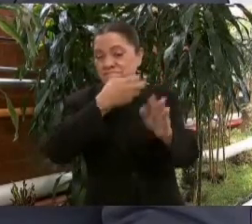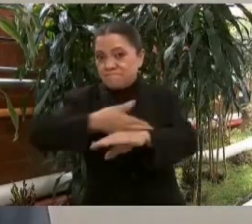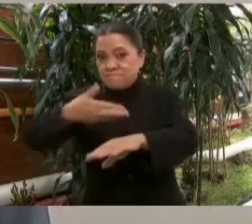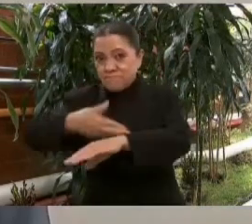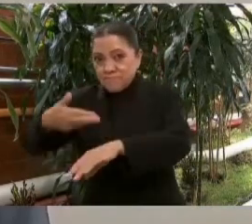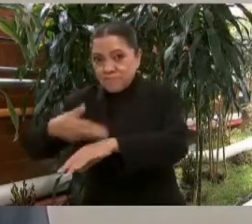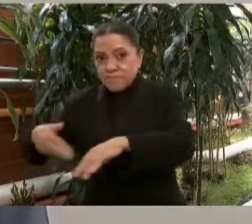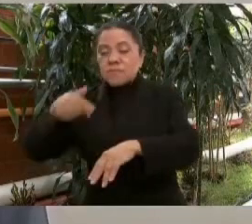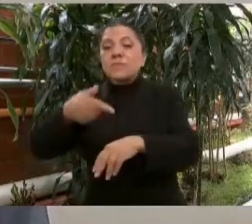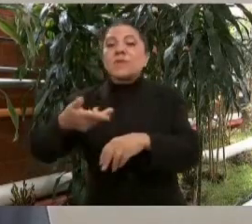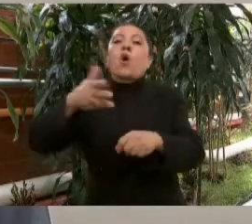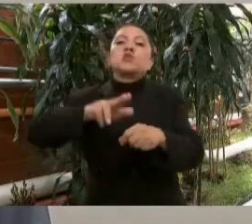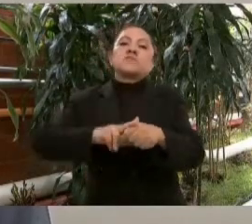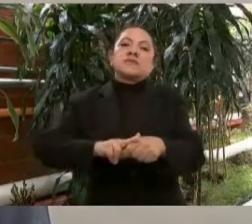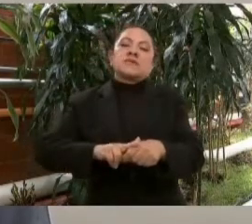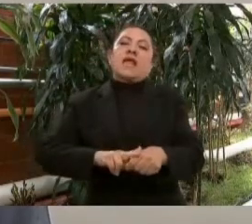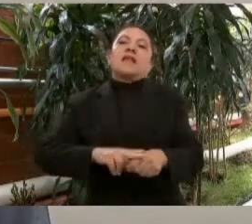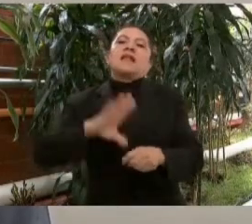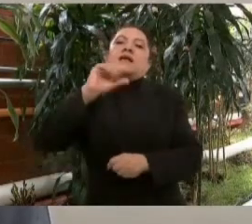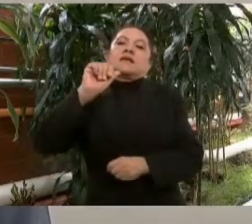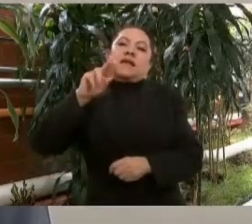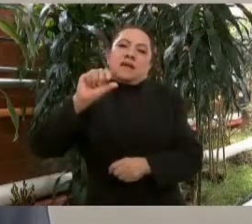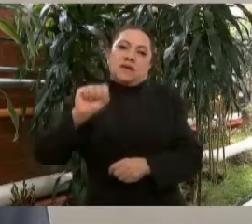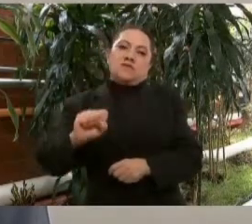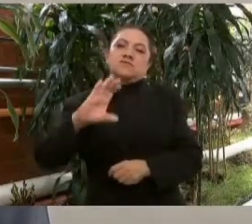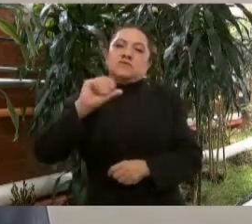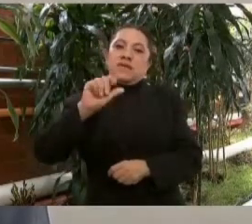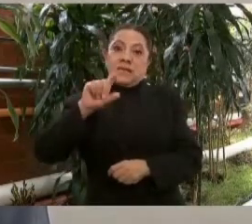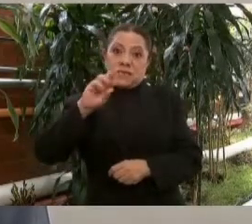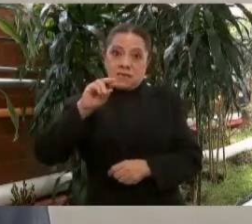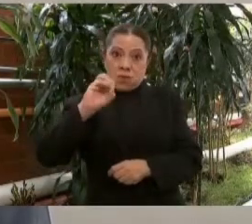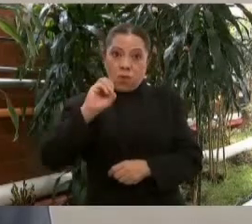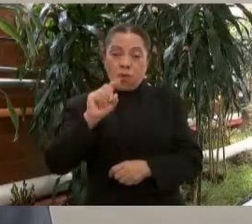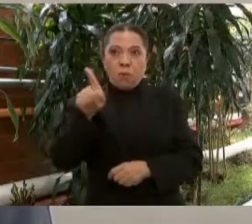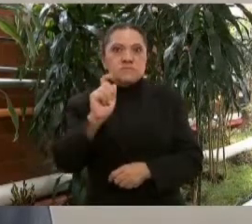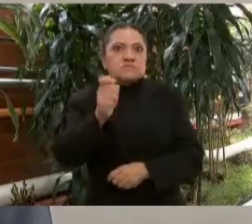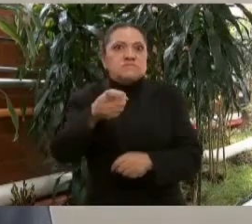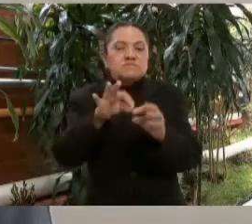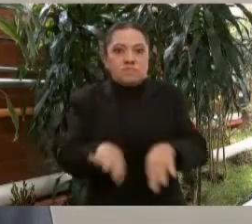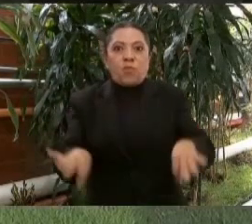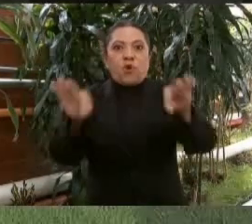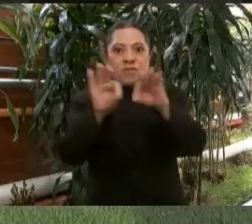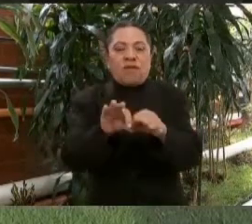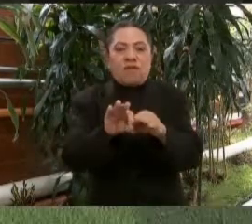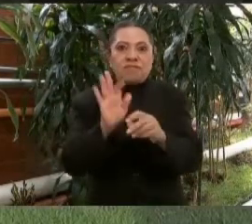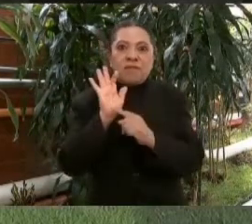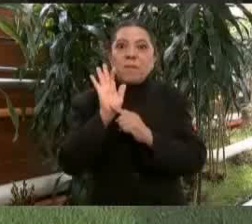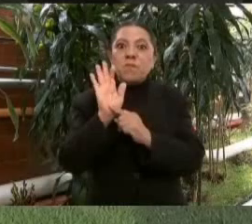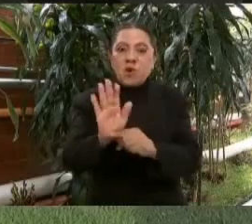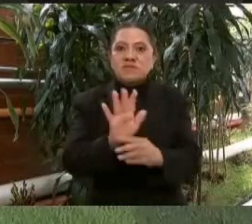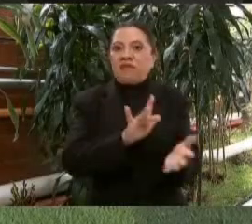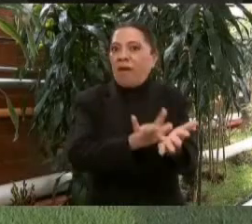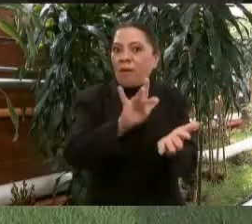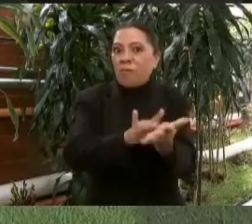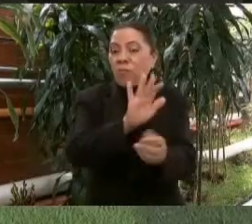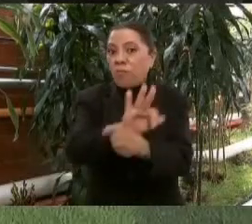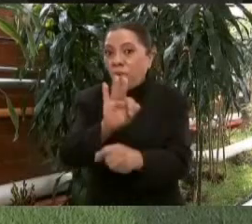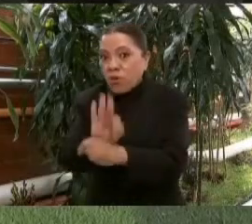Calero, el Ordui, significa una importante muestra de apoyo del Gobierno Federal que usted encabeza.